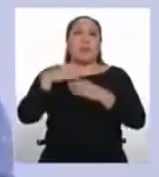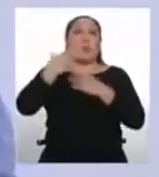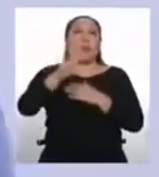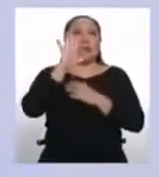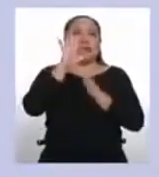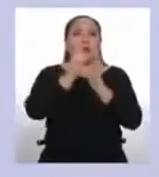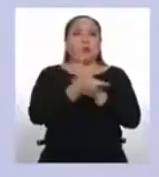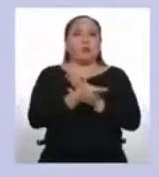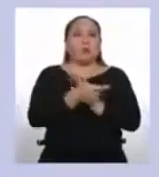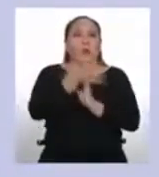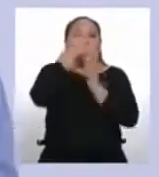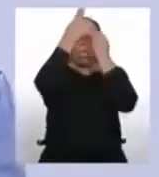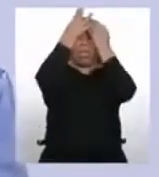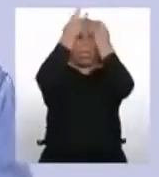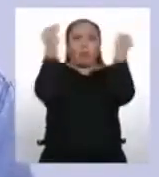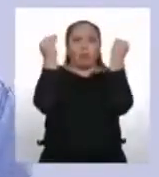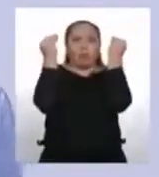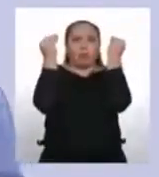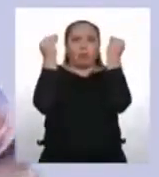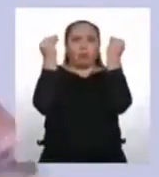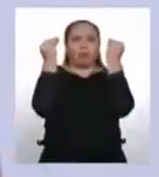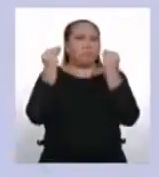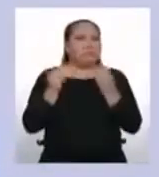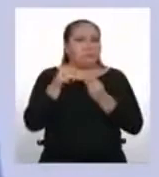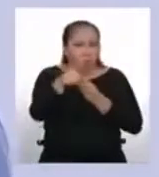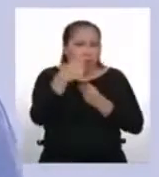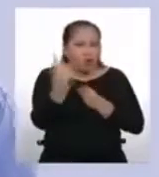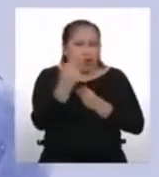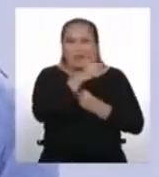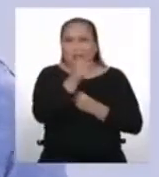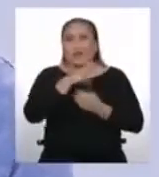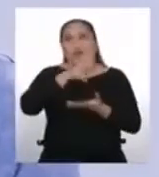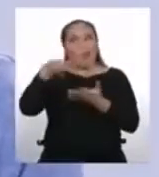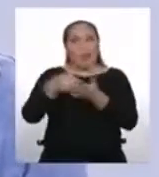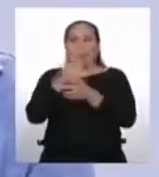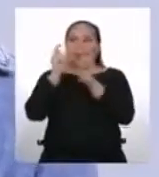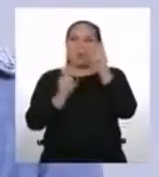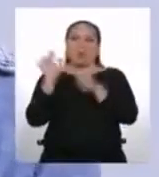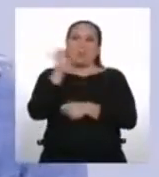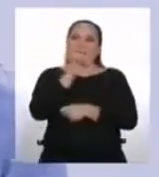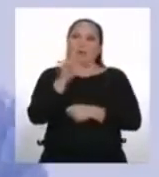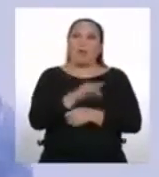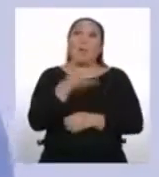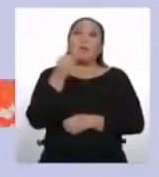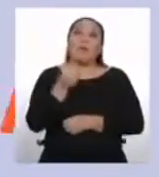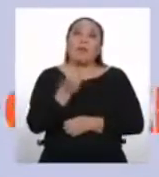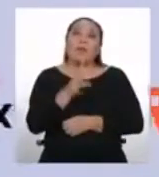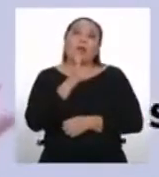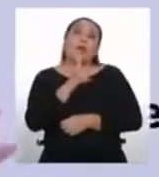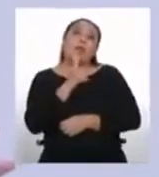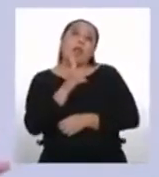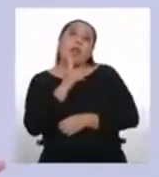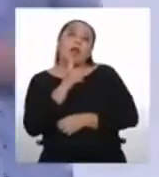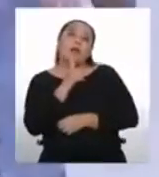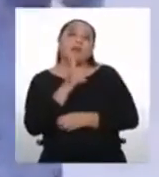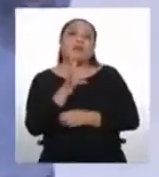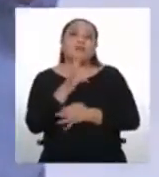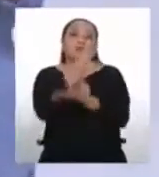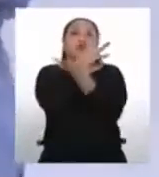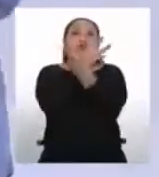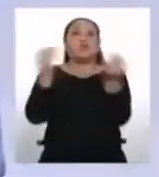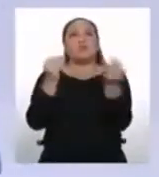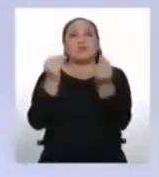nada? Pues déjame decirte que no eres tú. Eso nos pasa a todos. Y sucede porque los textos orales son fugaces.